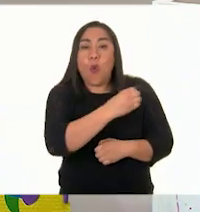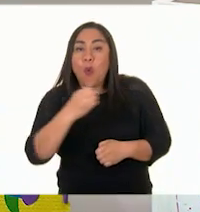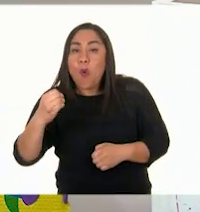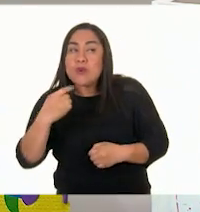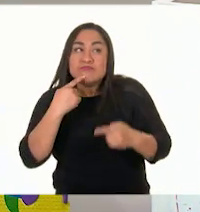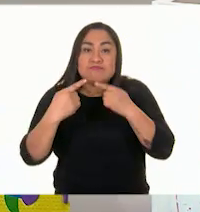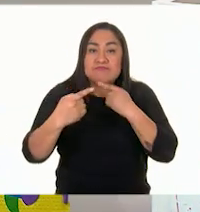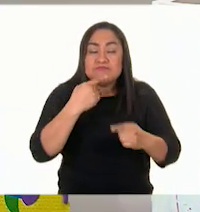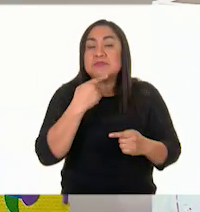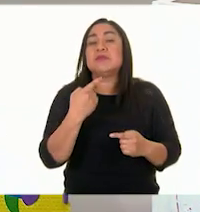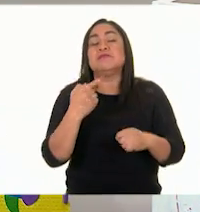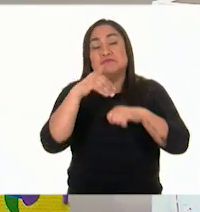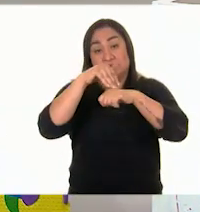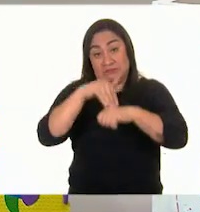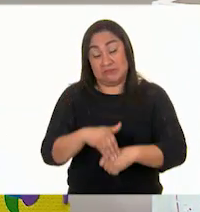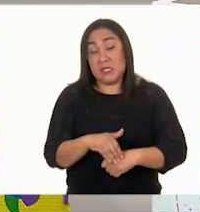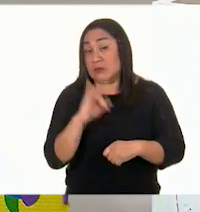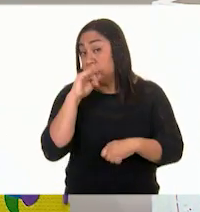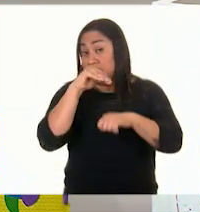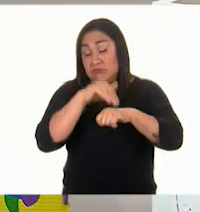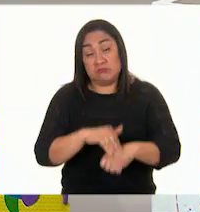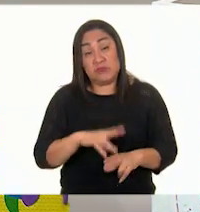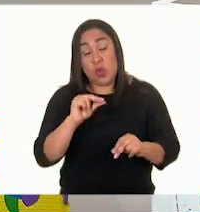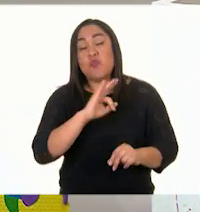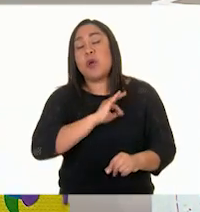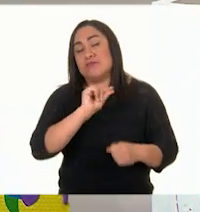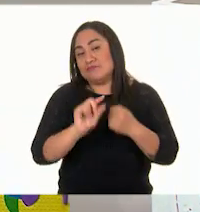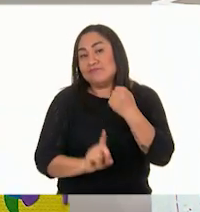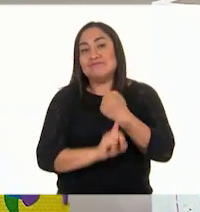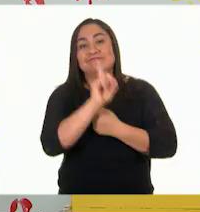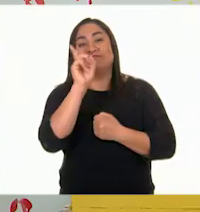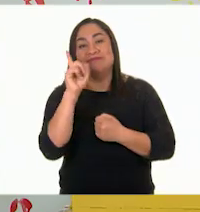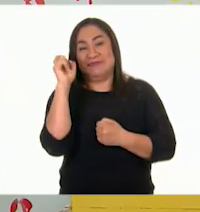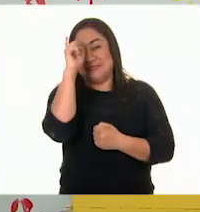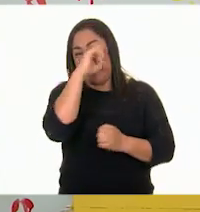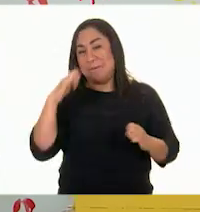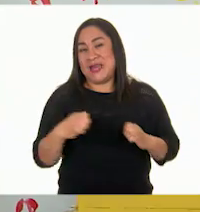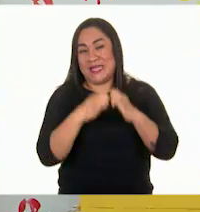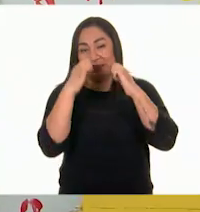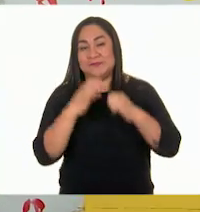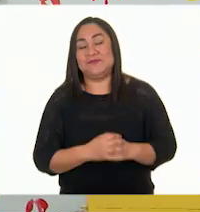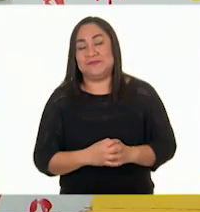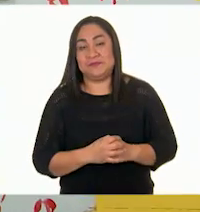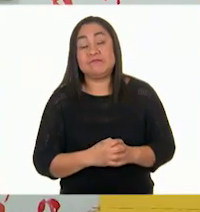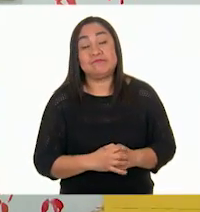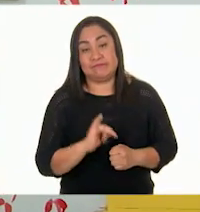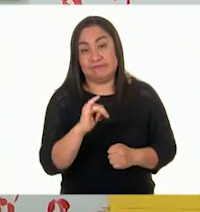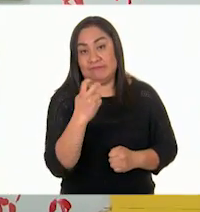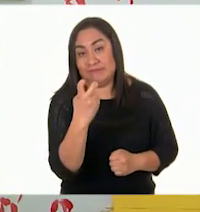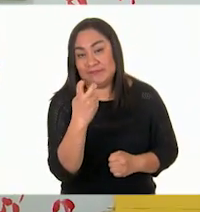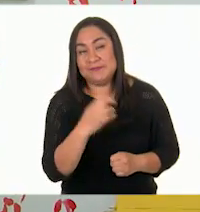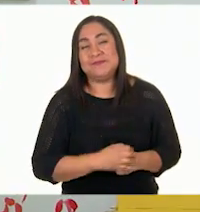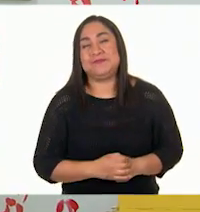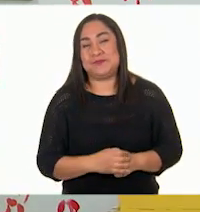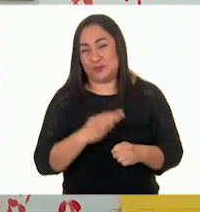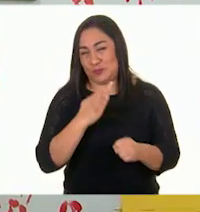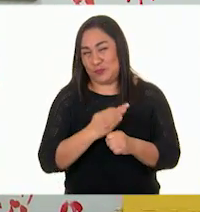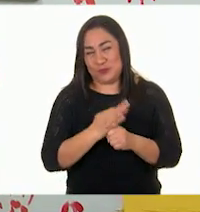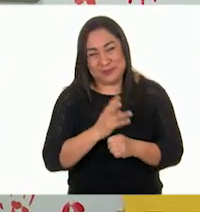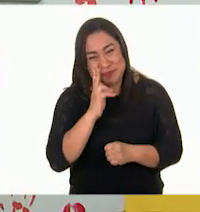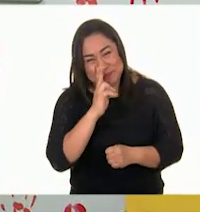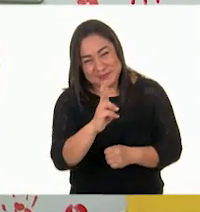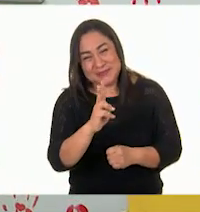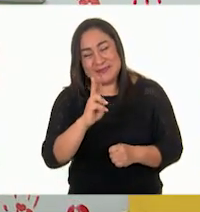para que las cumplas porque si no se puede ver afectado nuestro bienestar. Exactamente y bueno, como vimos este ejercicio,